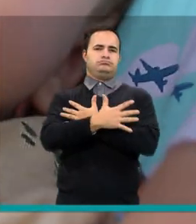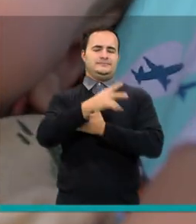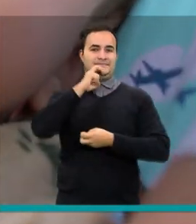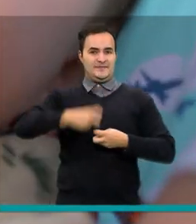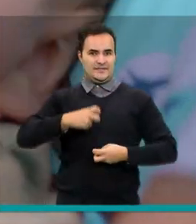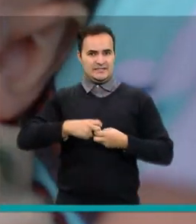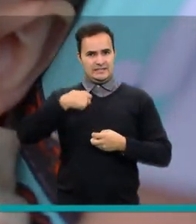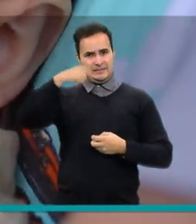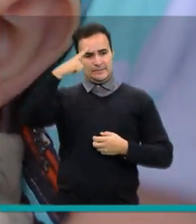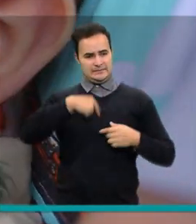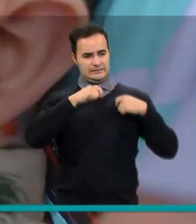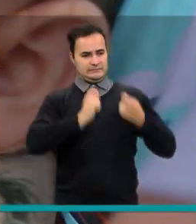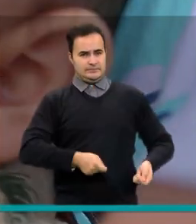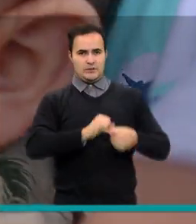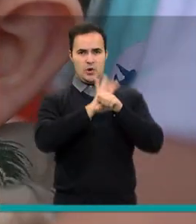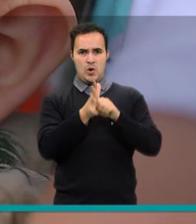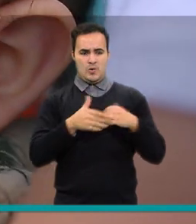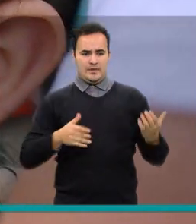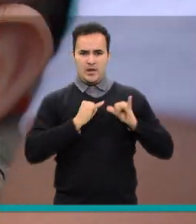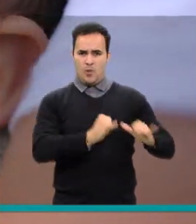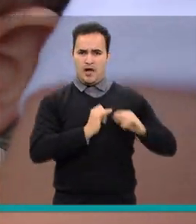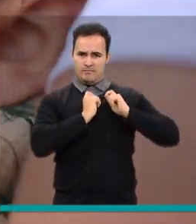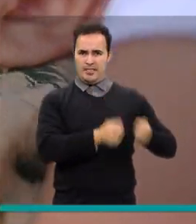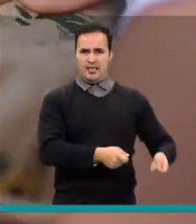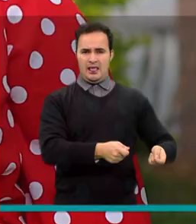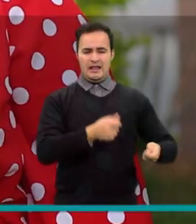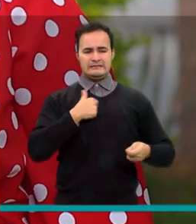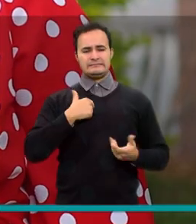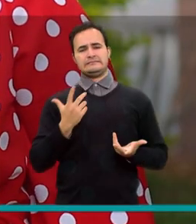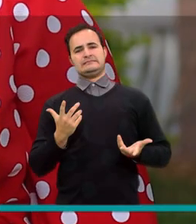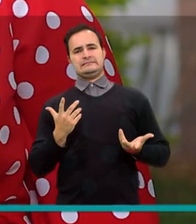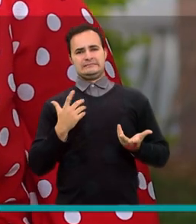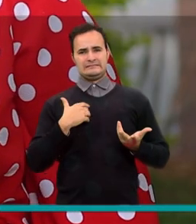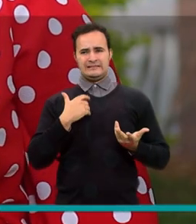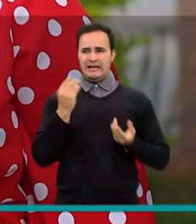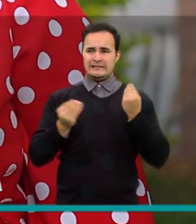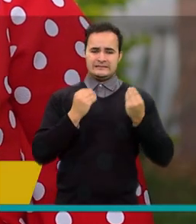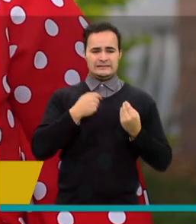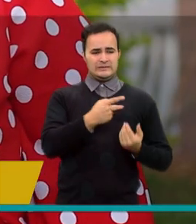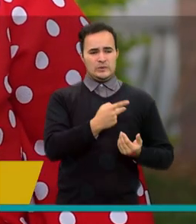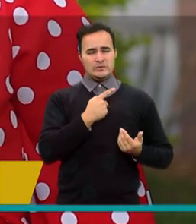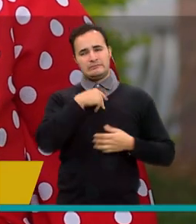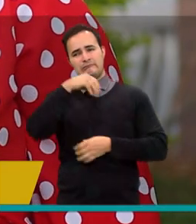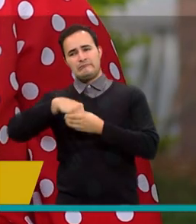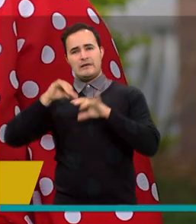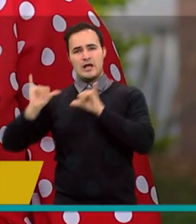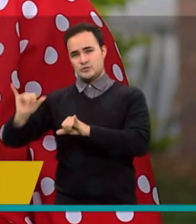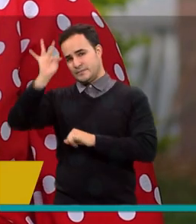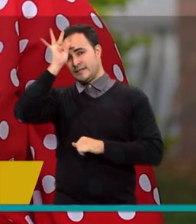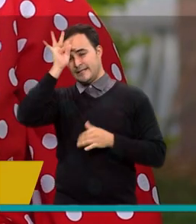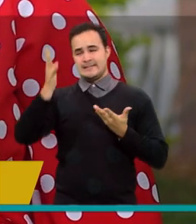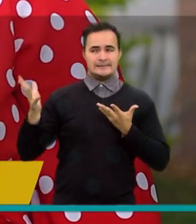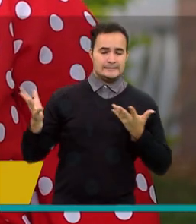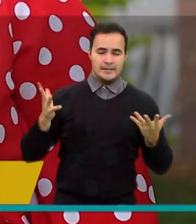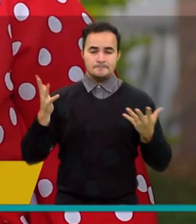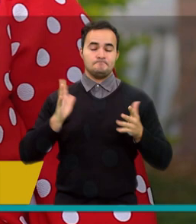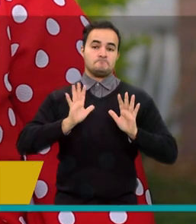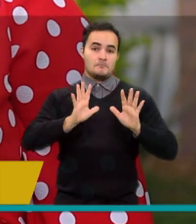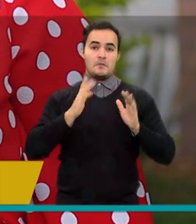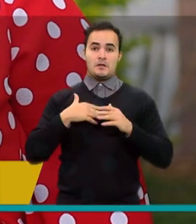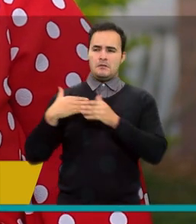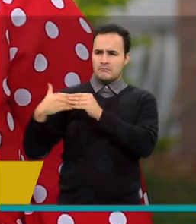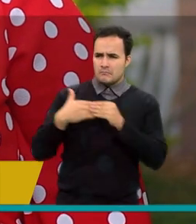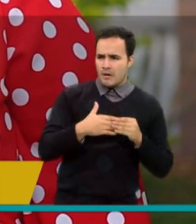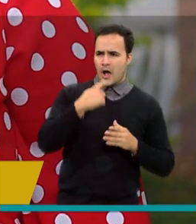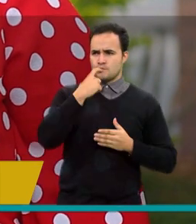de pronto a él también le podía dar la enfermedad y que podíamos ser ingresados al hospital. Pero gracias a la lactancia